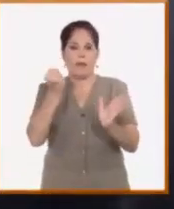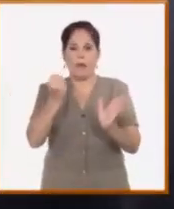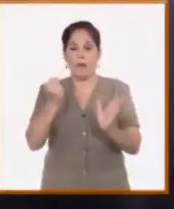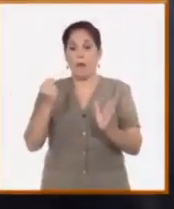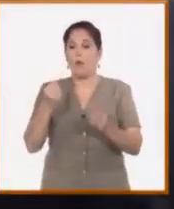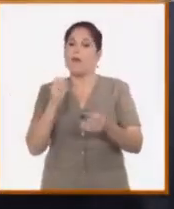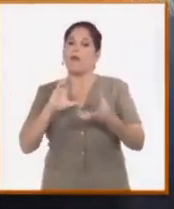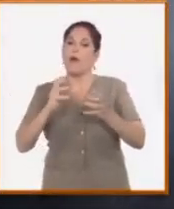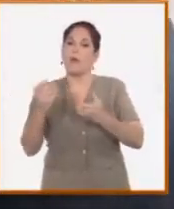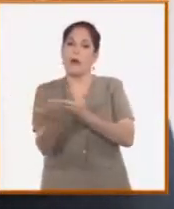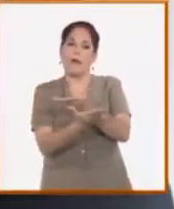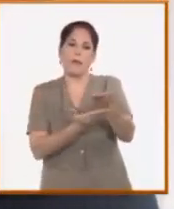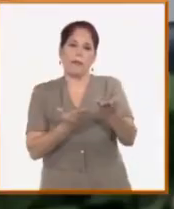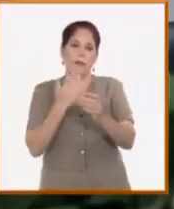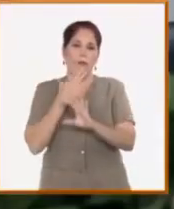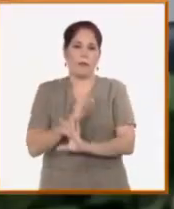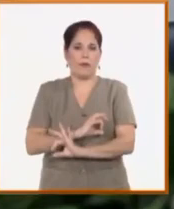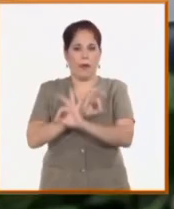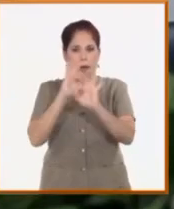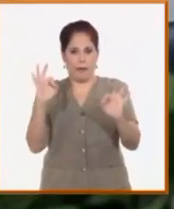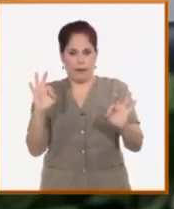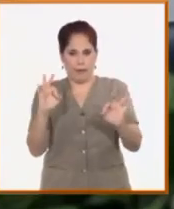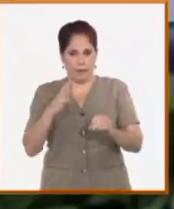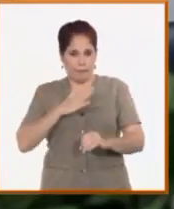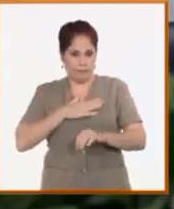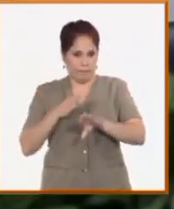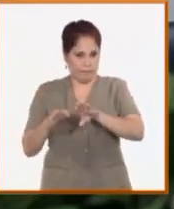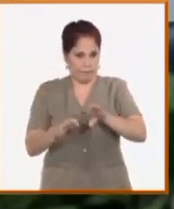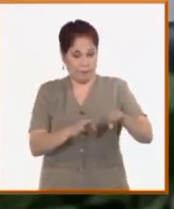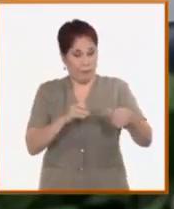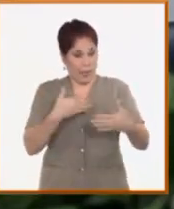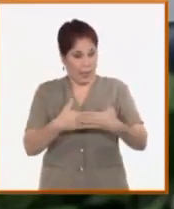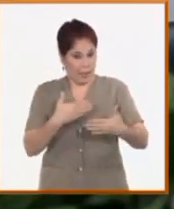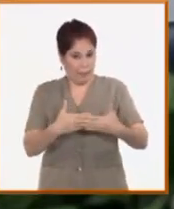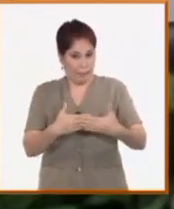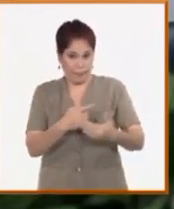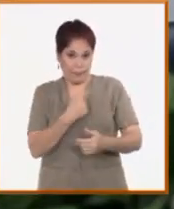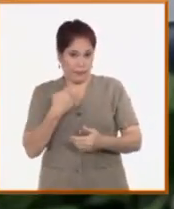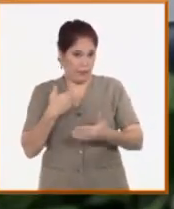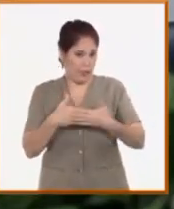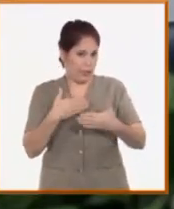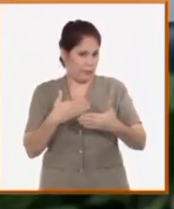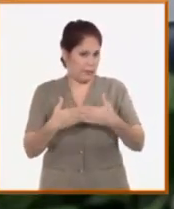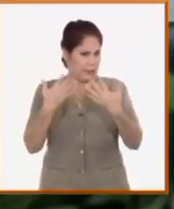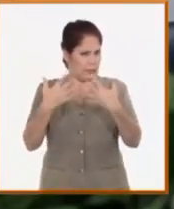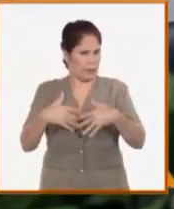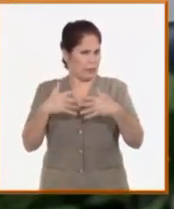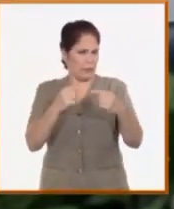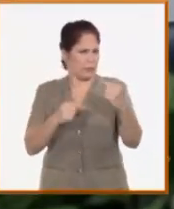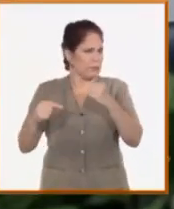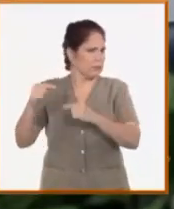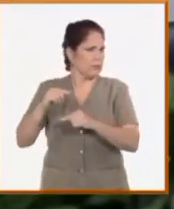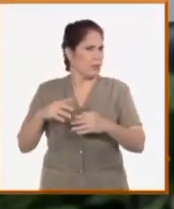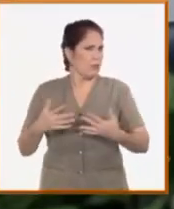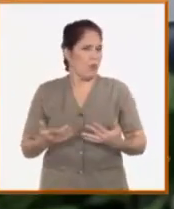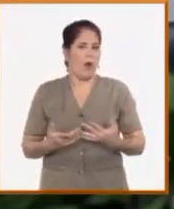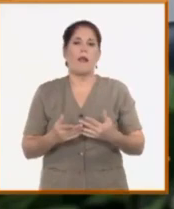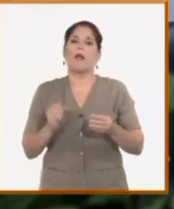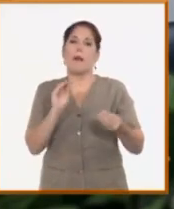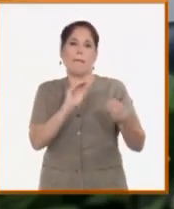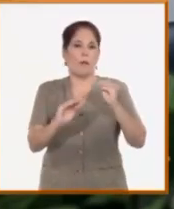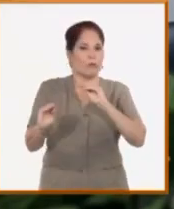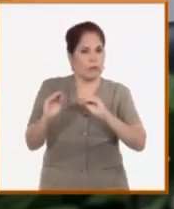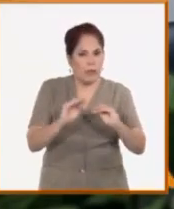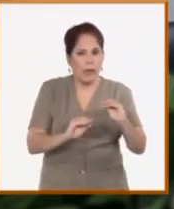de gestión de la calidad. Esta empresa tiene dentro de sus producciones fundamentales el ensamblaje